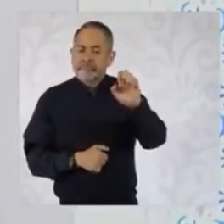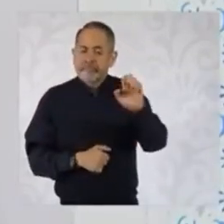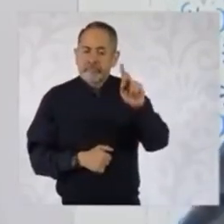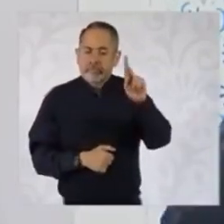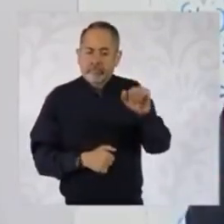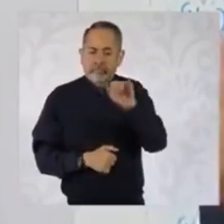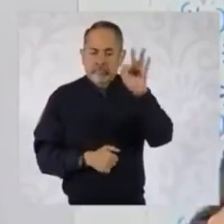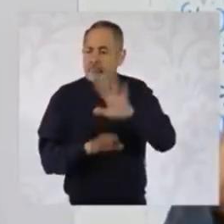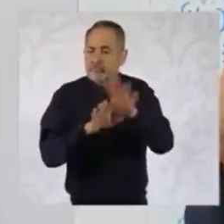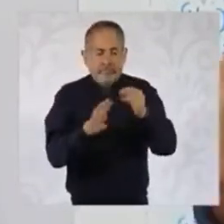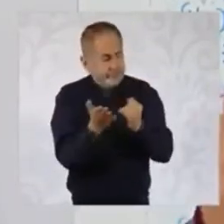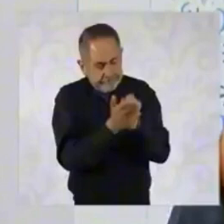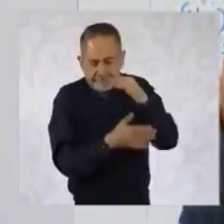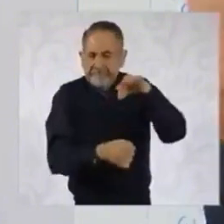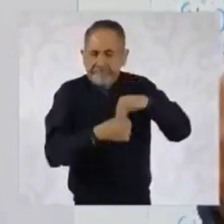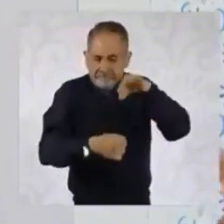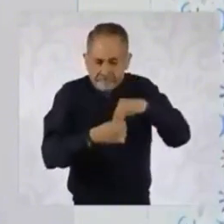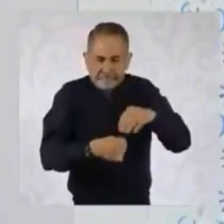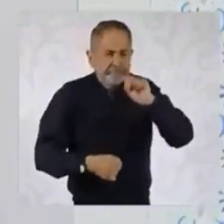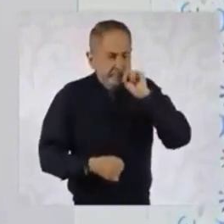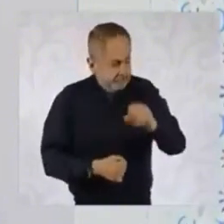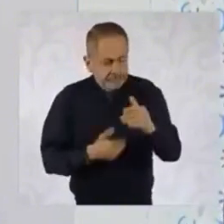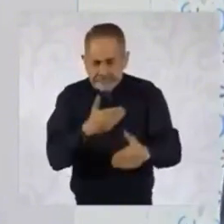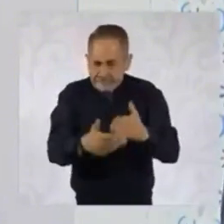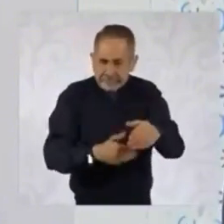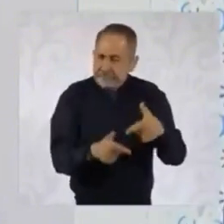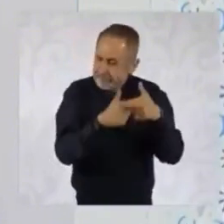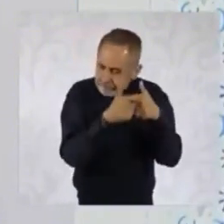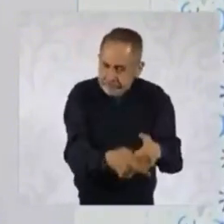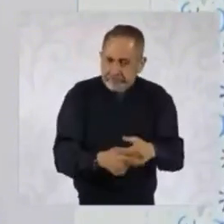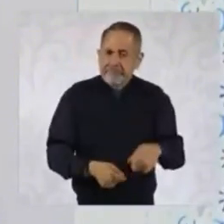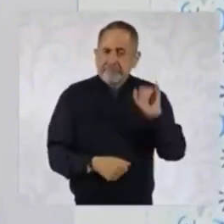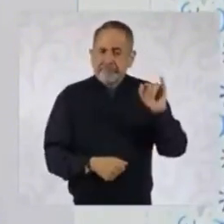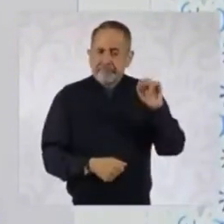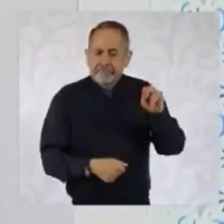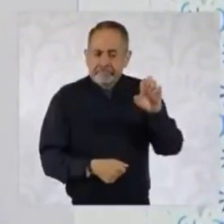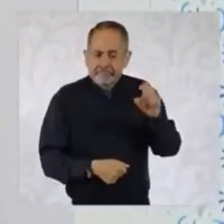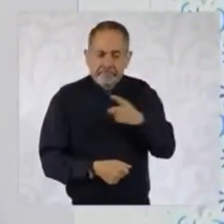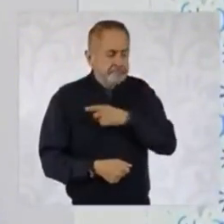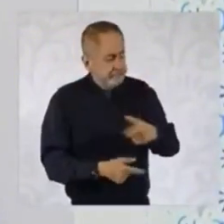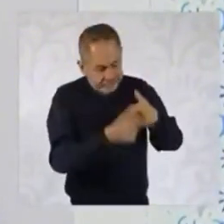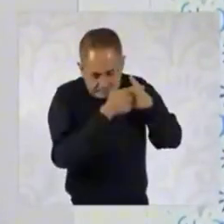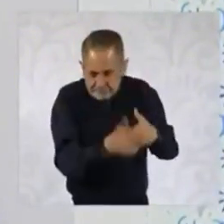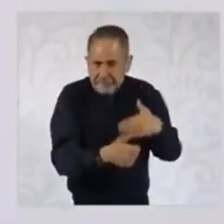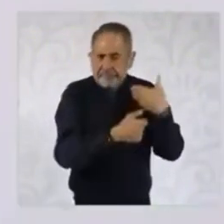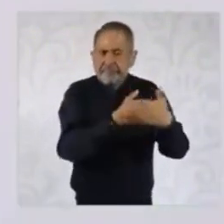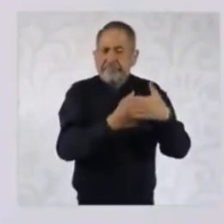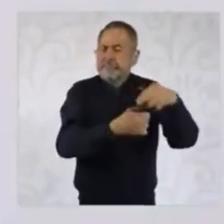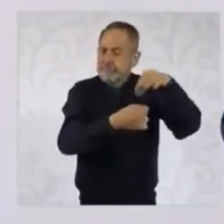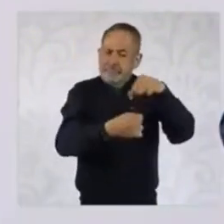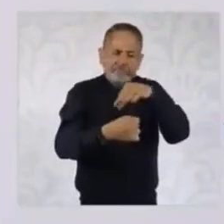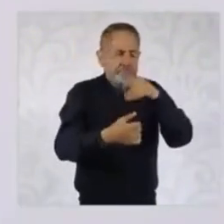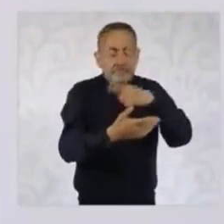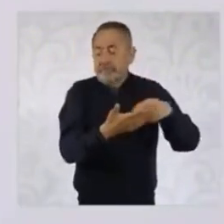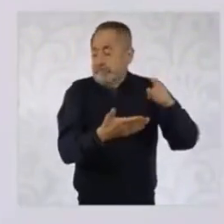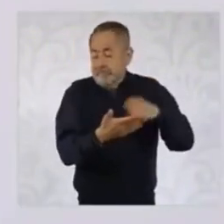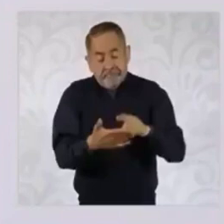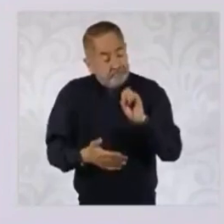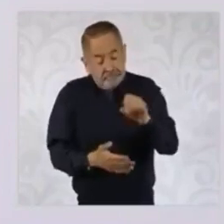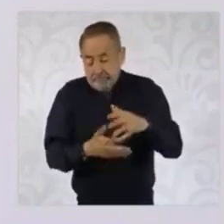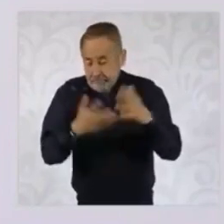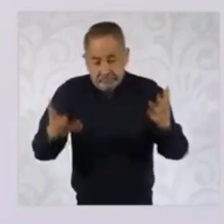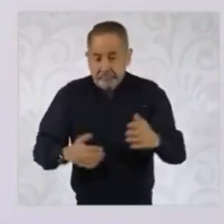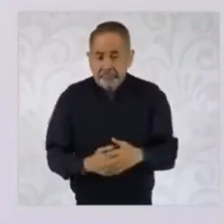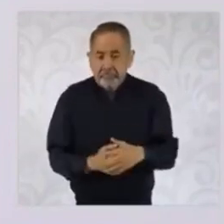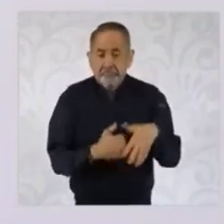elección, ya el INE dice que va a seguir la elección. Entonces, pues, todos a trabajar y a que la elección